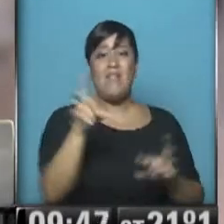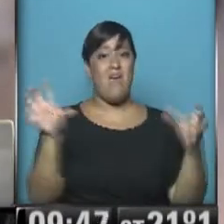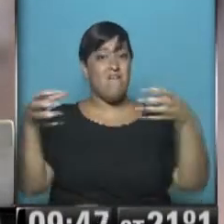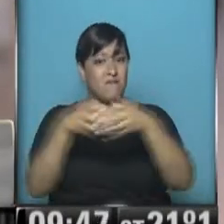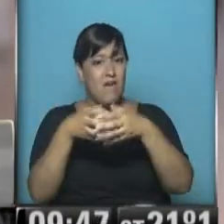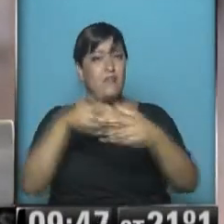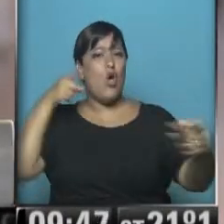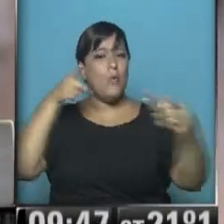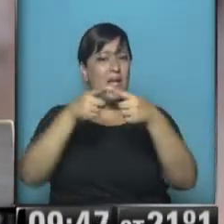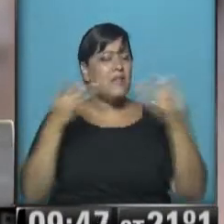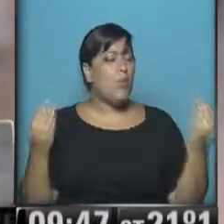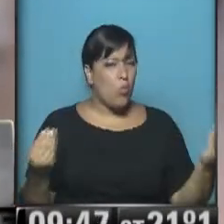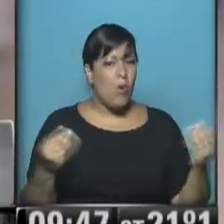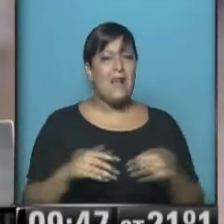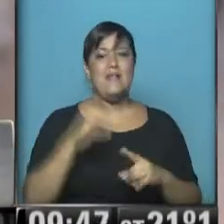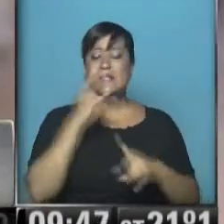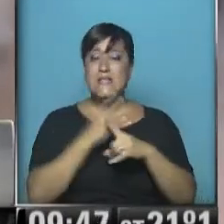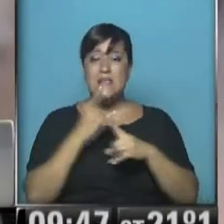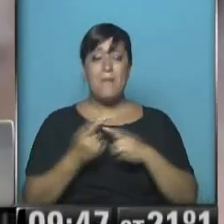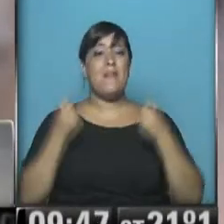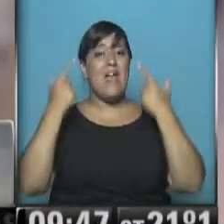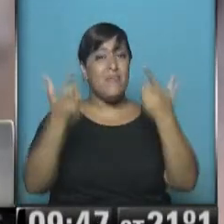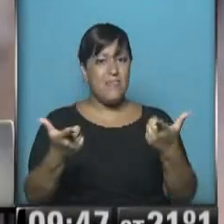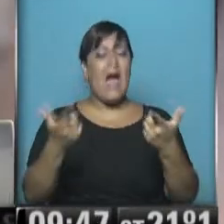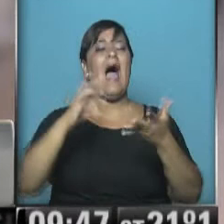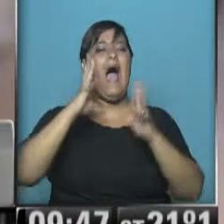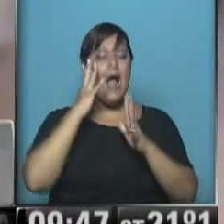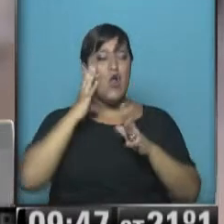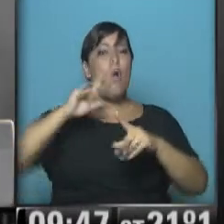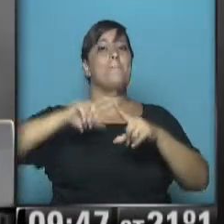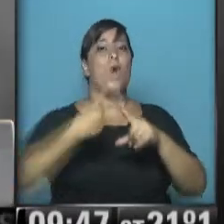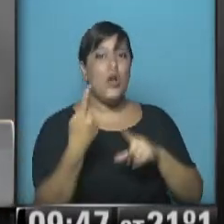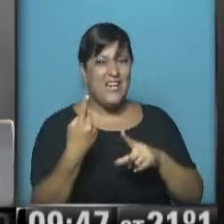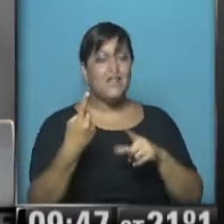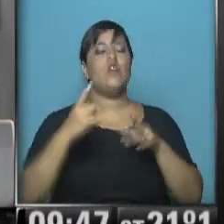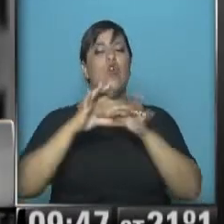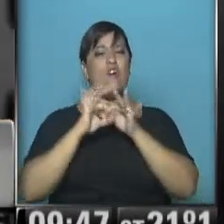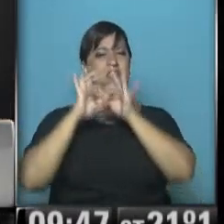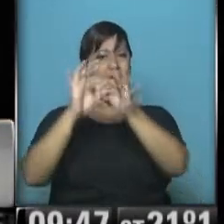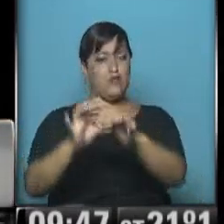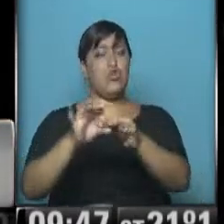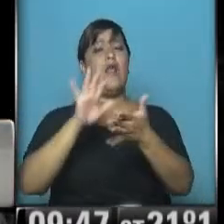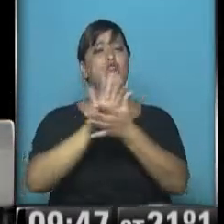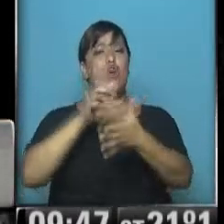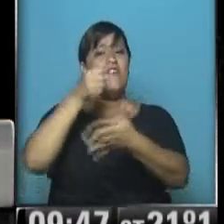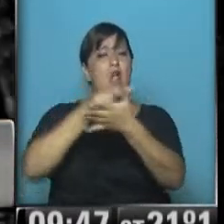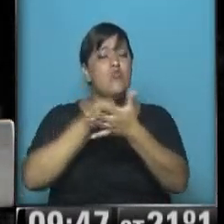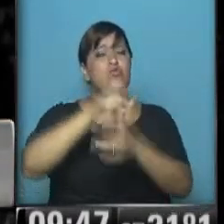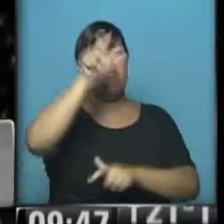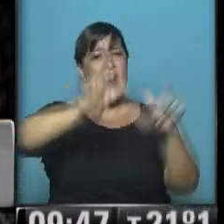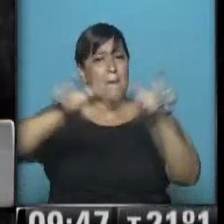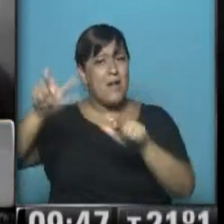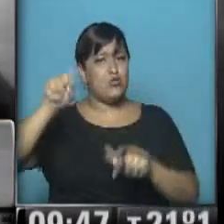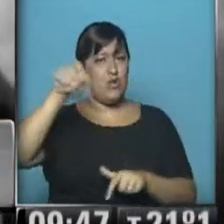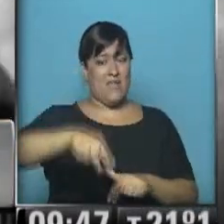fue transmitir un mensaje político que tuviera que ver con la lucha social y política de la